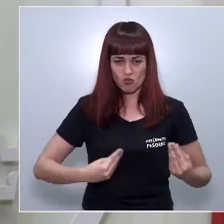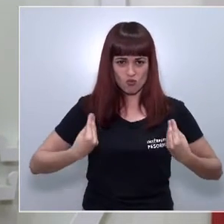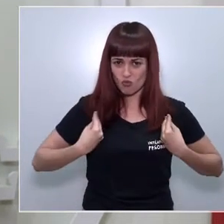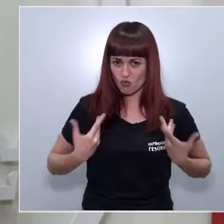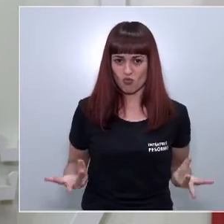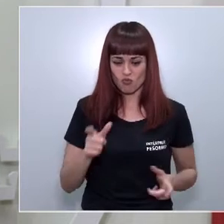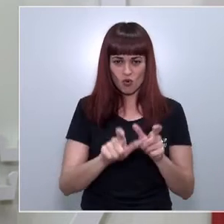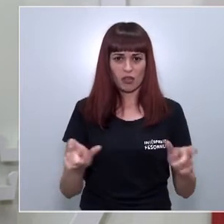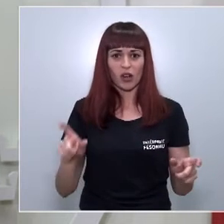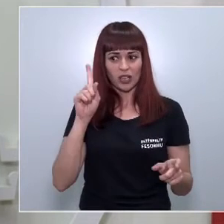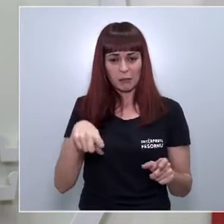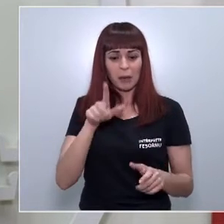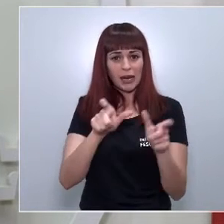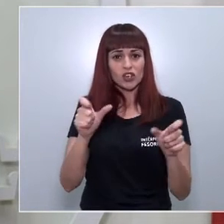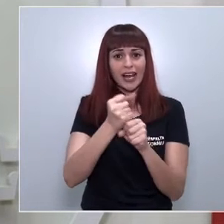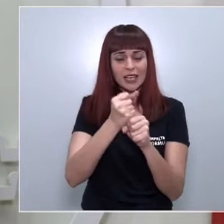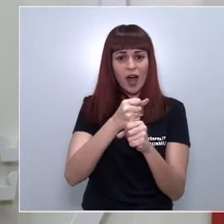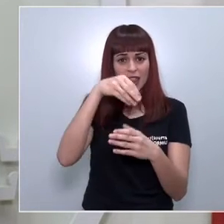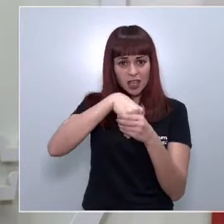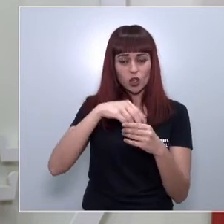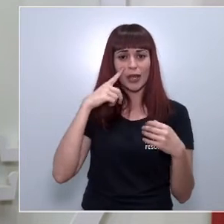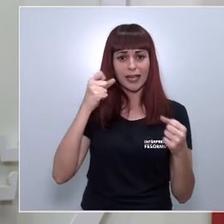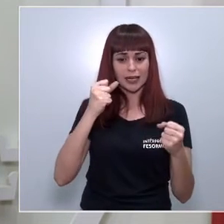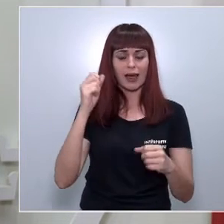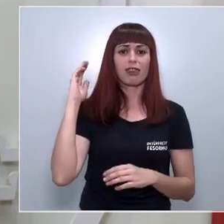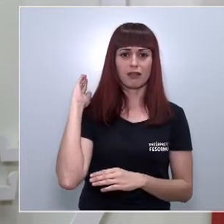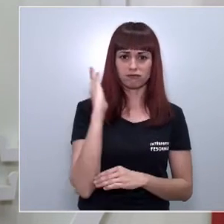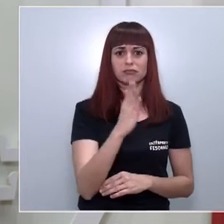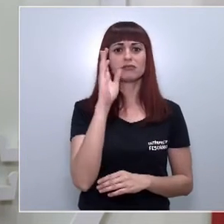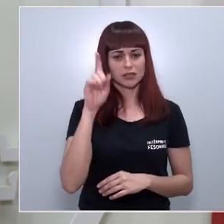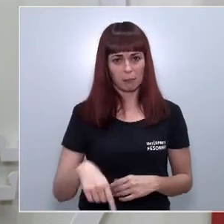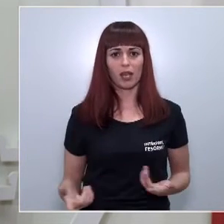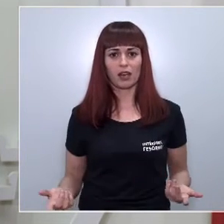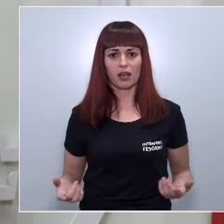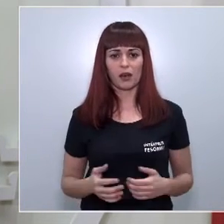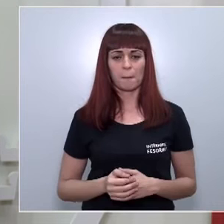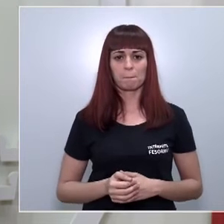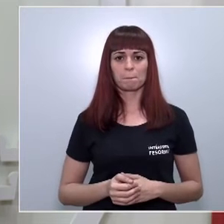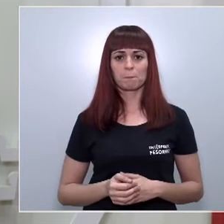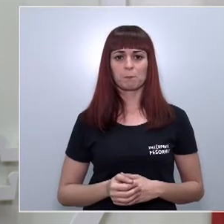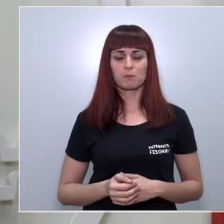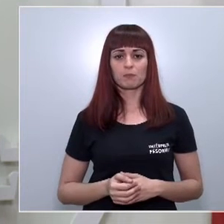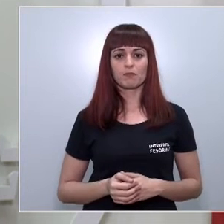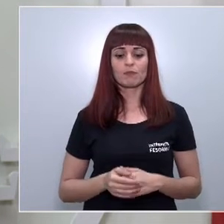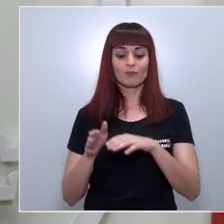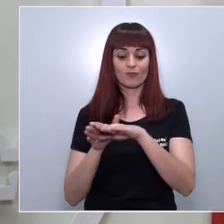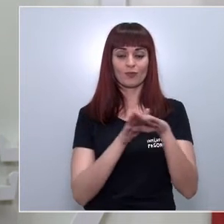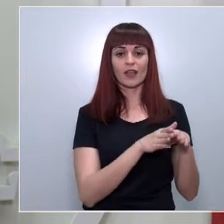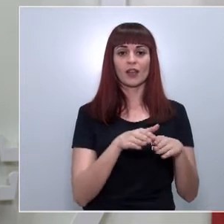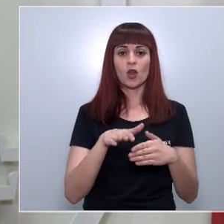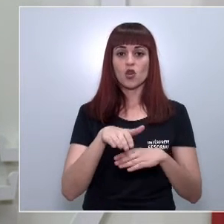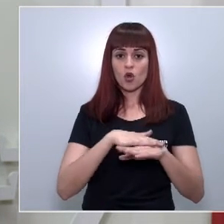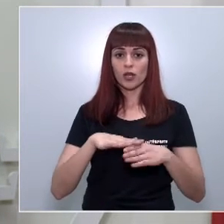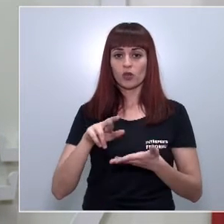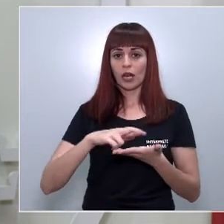a los sanitarios de la región, especialmente a los de atención primaria. Por otra parte, desde el Gobierno de la región de Murcia